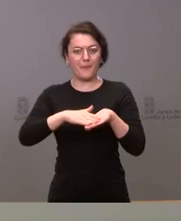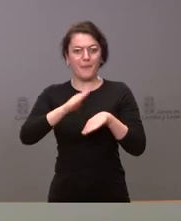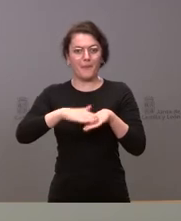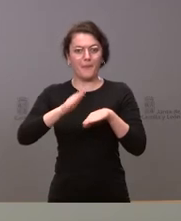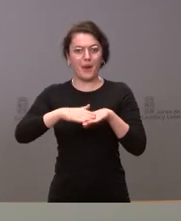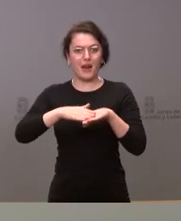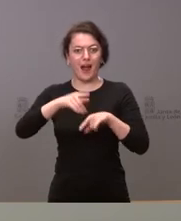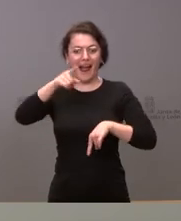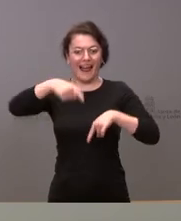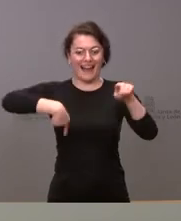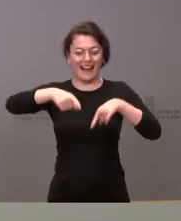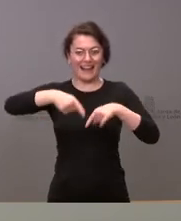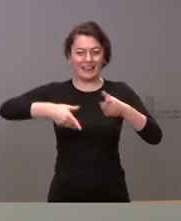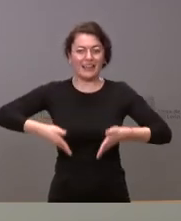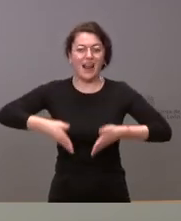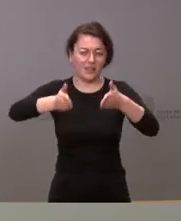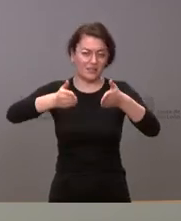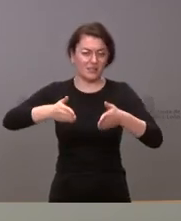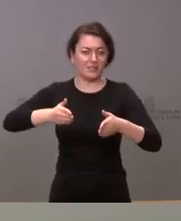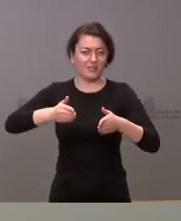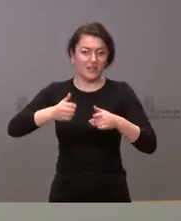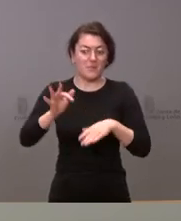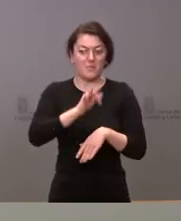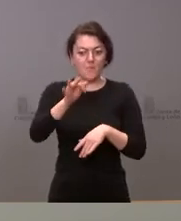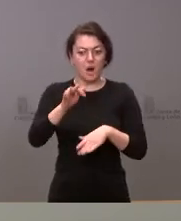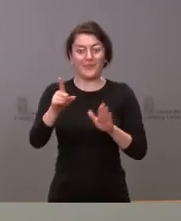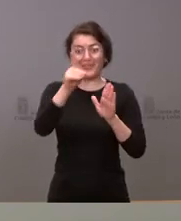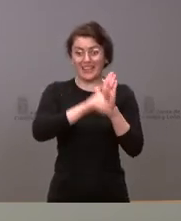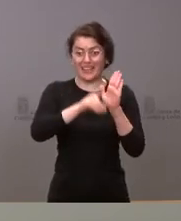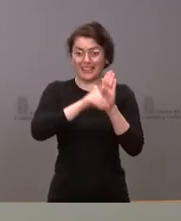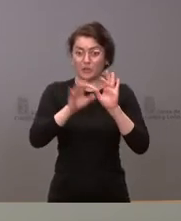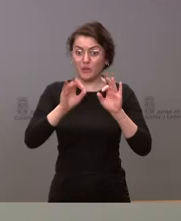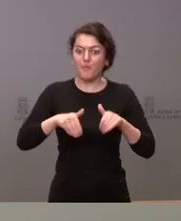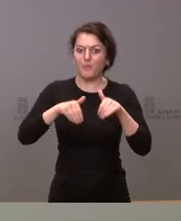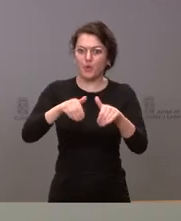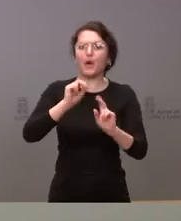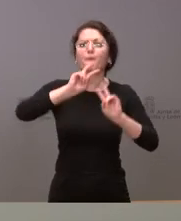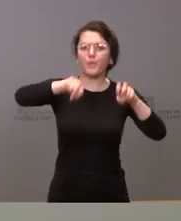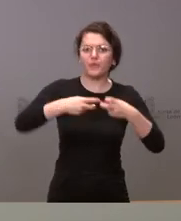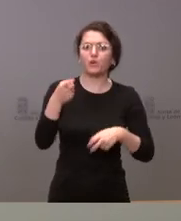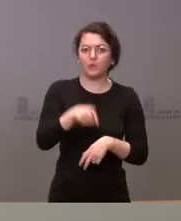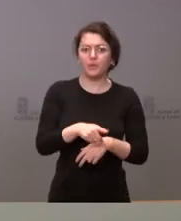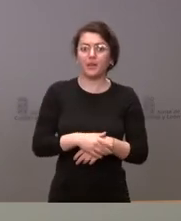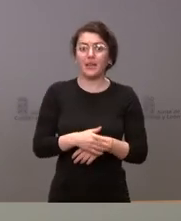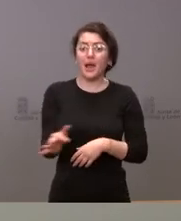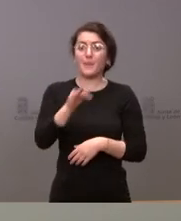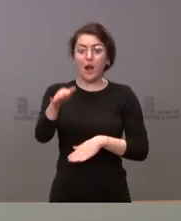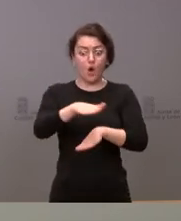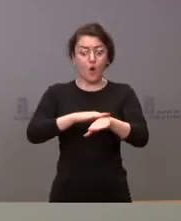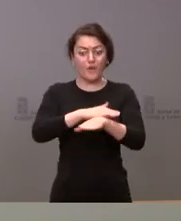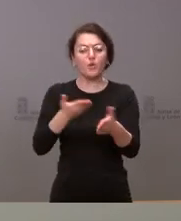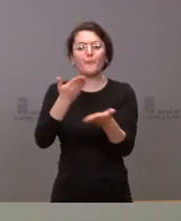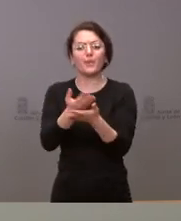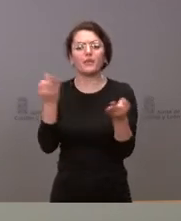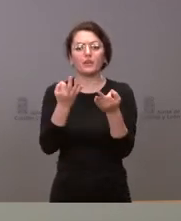correspondiente a este ejercicio e incluso hemos modificado el decreto de prórroga para estas circunstancias. Nosotros hemos pedido también al Gobierno una